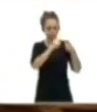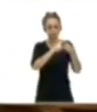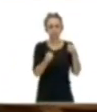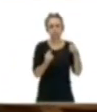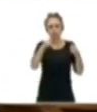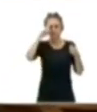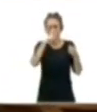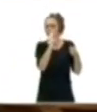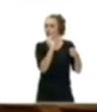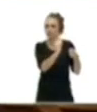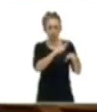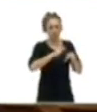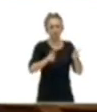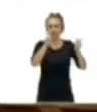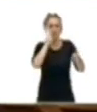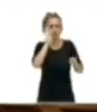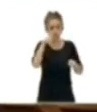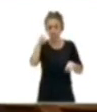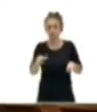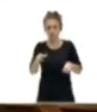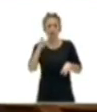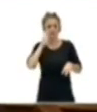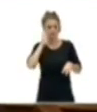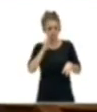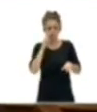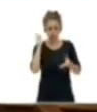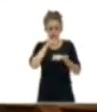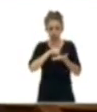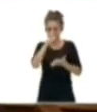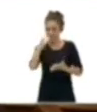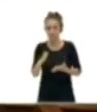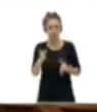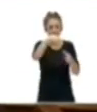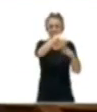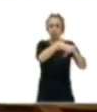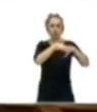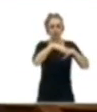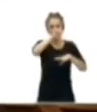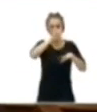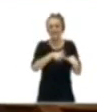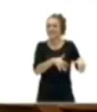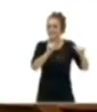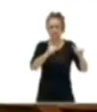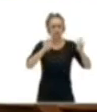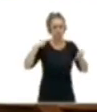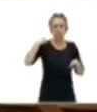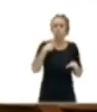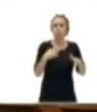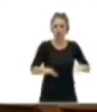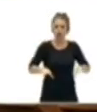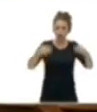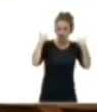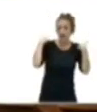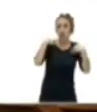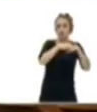por la corrupción. Ningún imputado por corrupción en el Gobierno de Canarias y no solo estamos hablando de los cargos de gobierno, tampoco en los asesores.